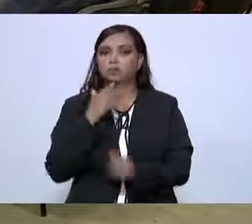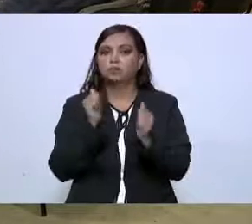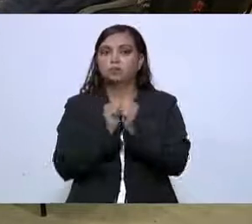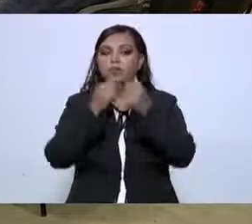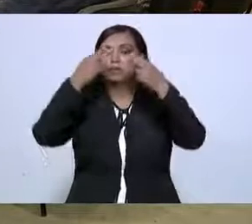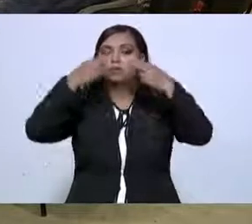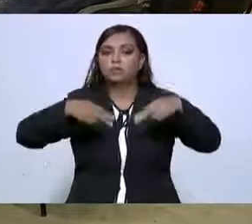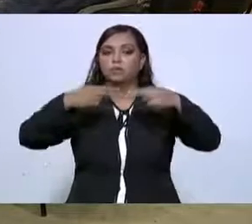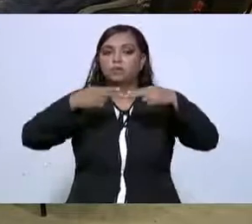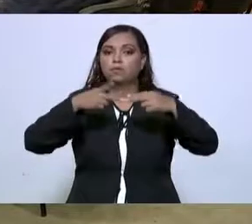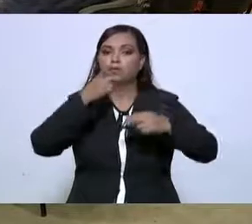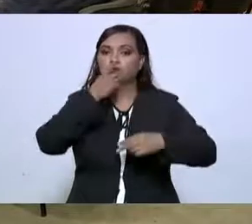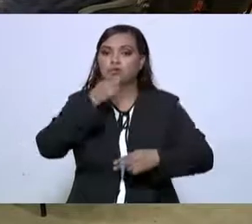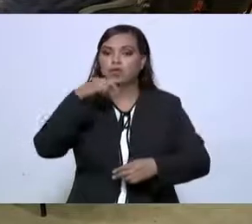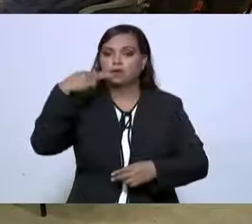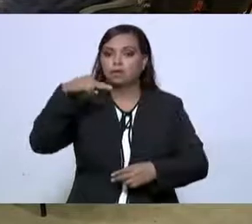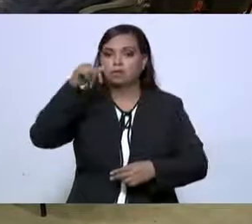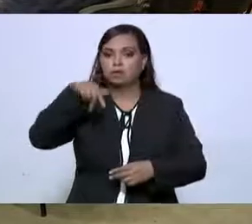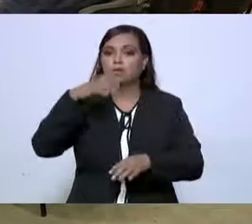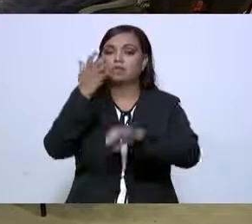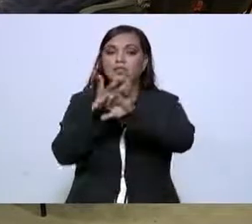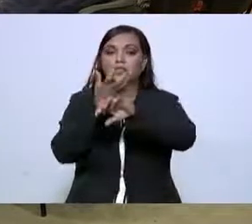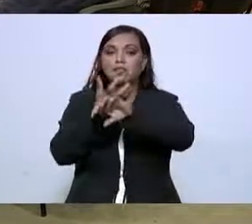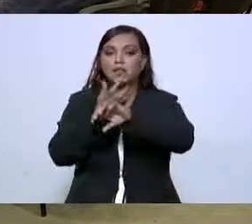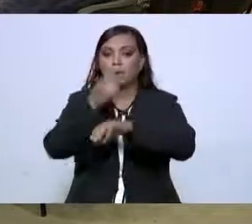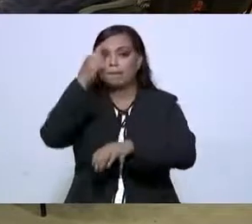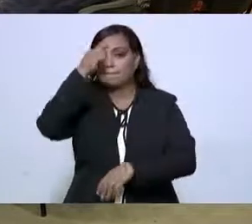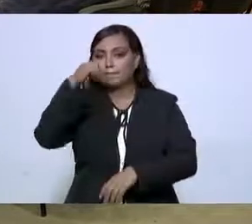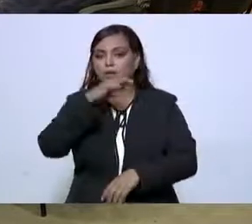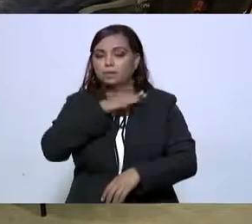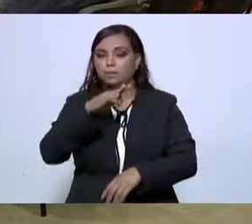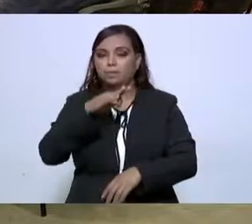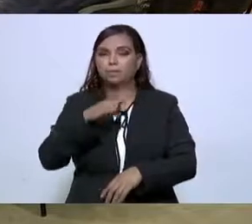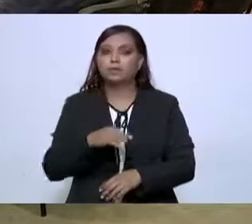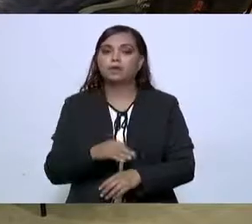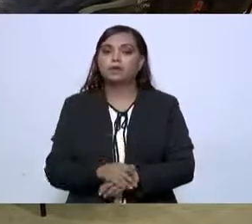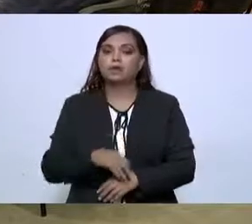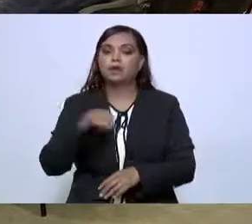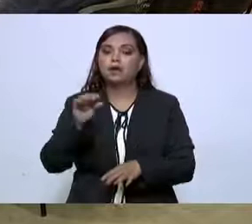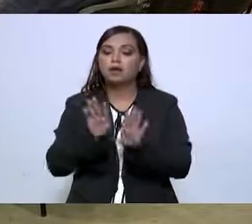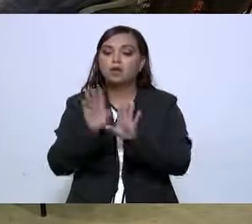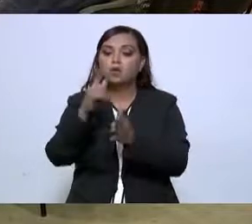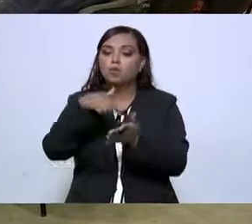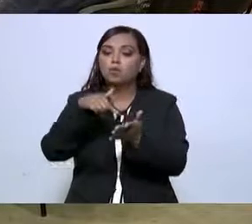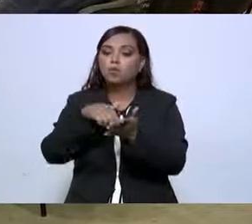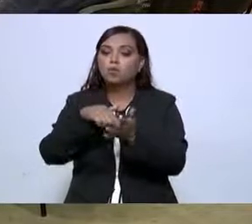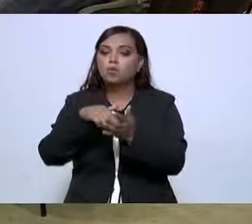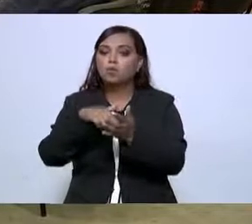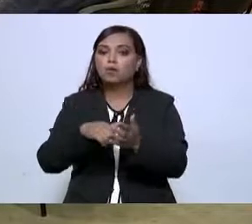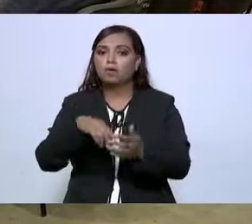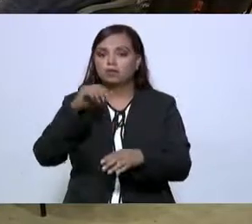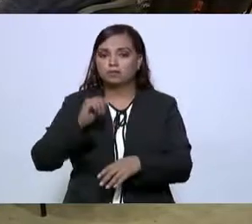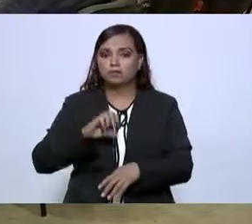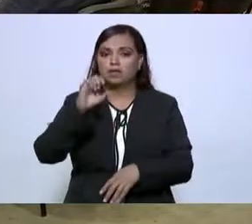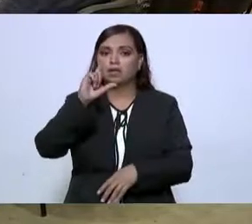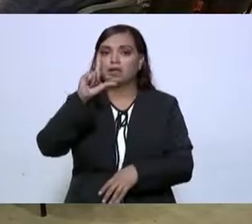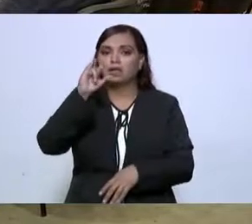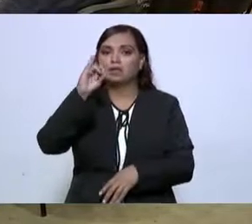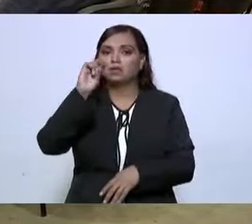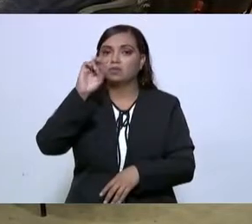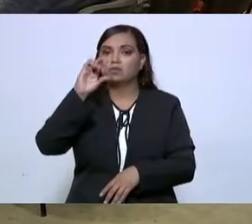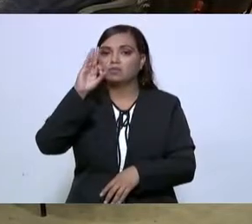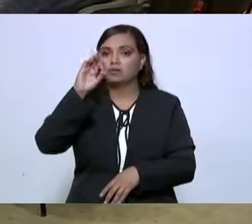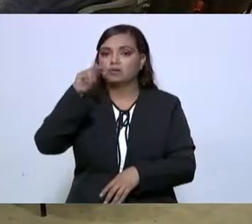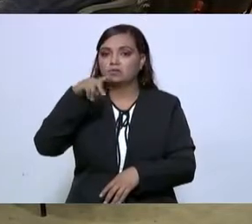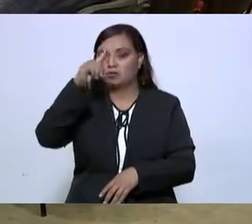una empresa, aquí se mencionó, de Estados Unidos, para una planta de liquefacción en Altamira. Esto